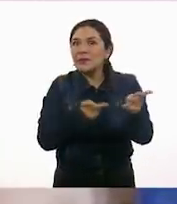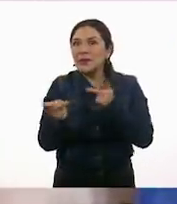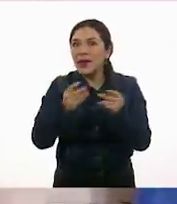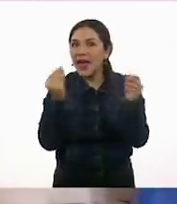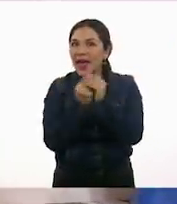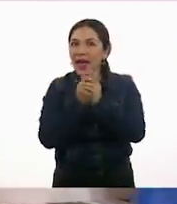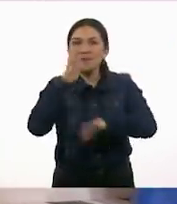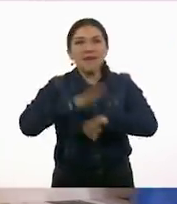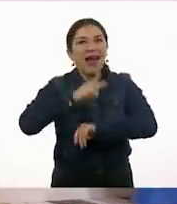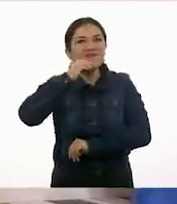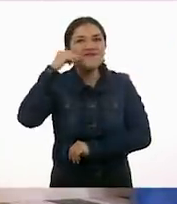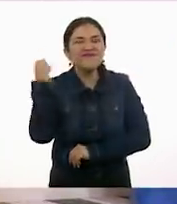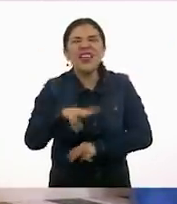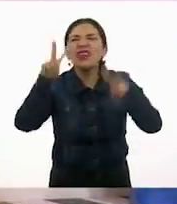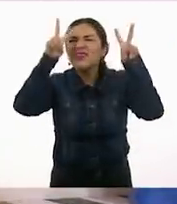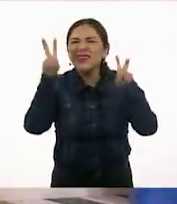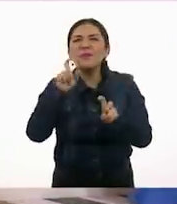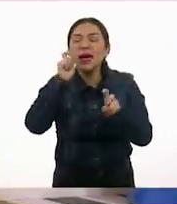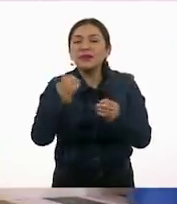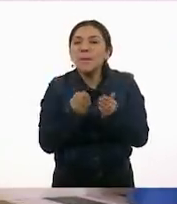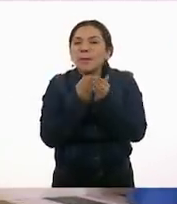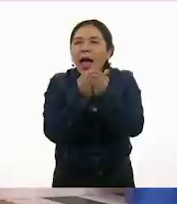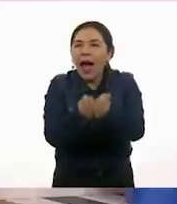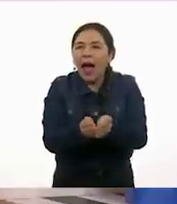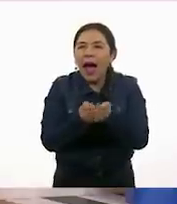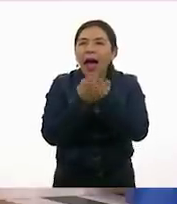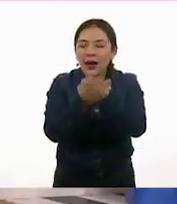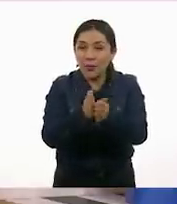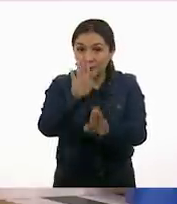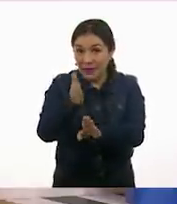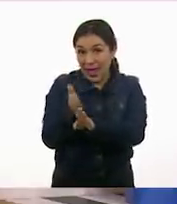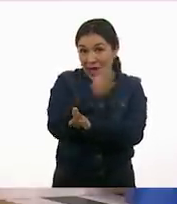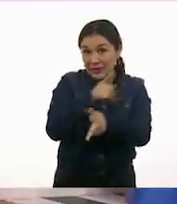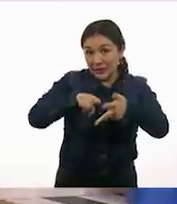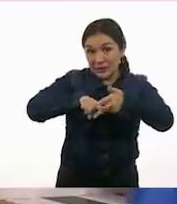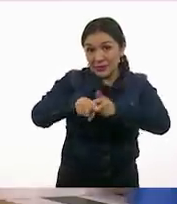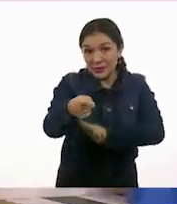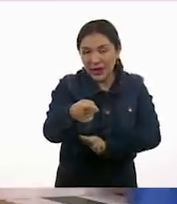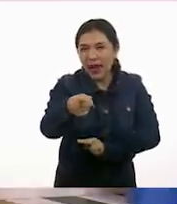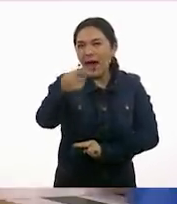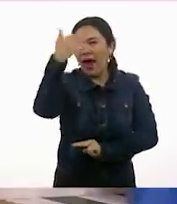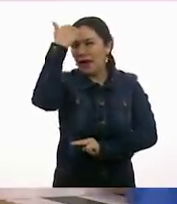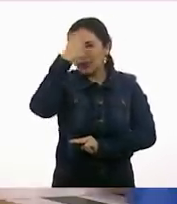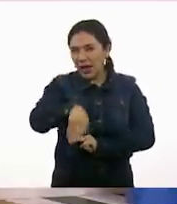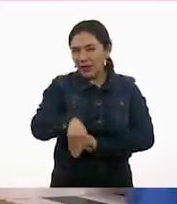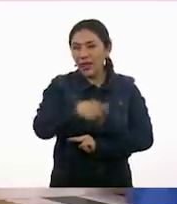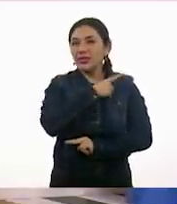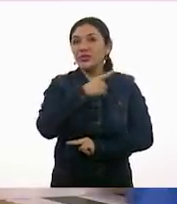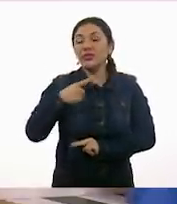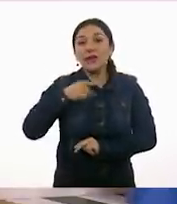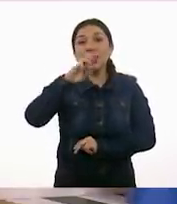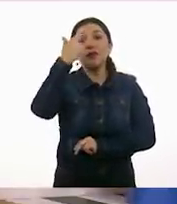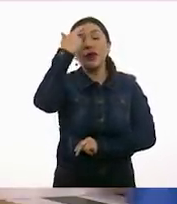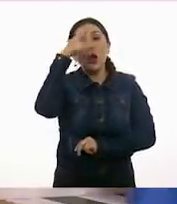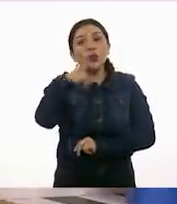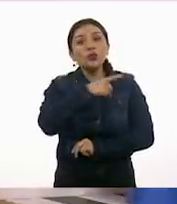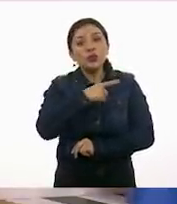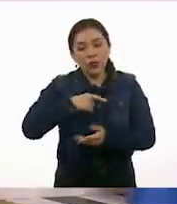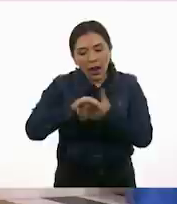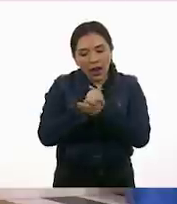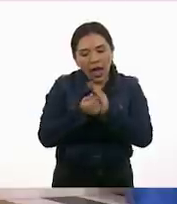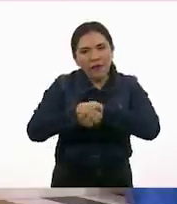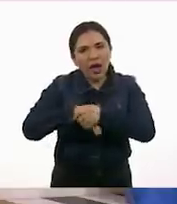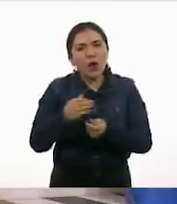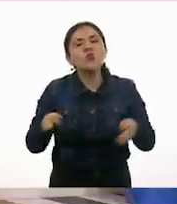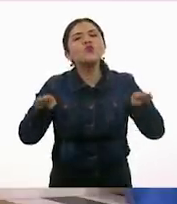muy divertida. Nuestro tema es barquitos. Pero antes de comenzar, ya saben, tenemos que recordar cómo debemos lavar